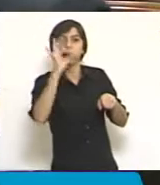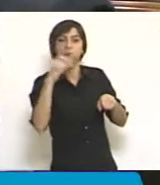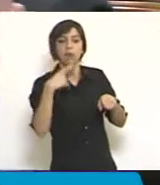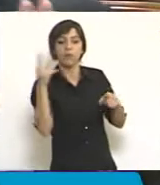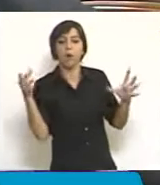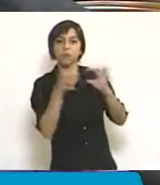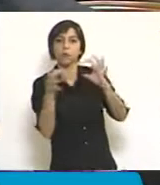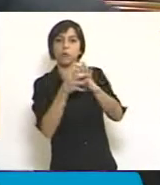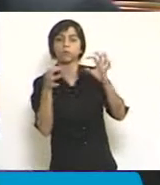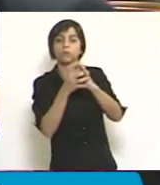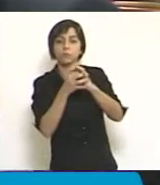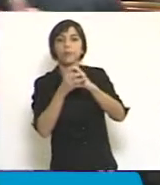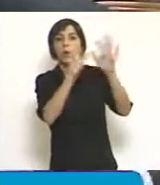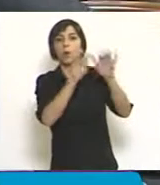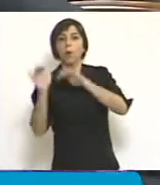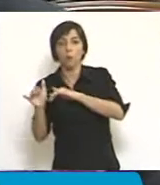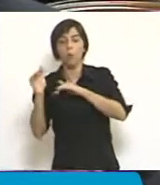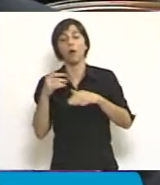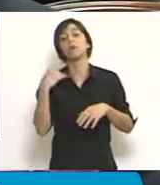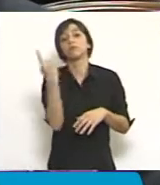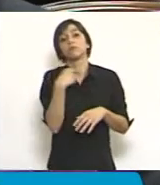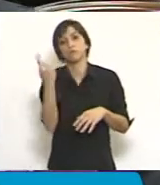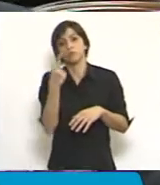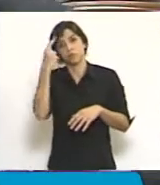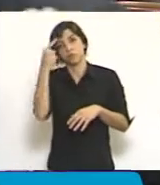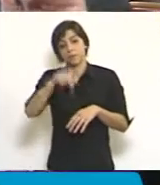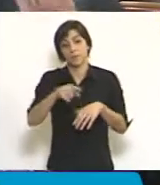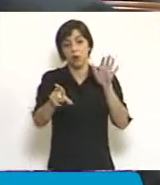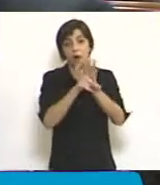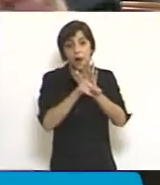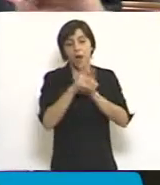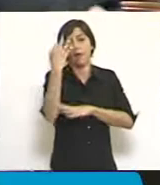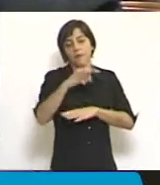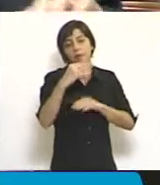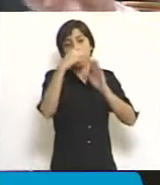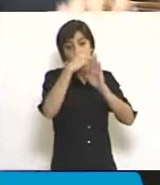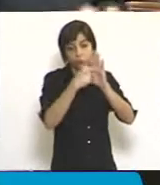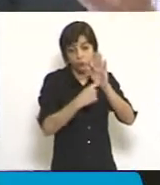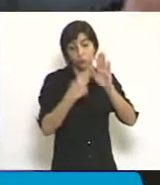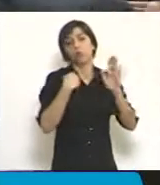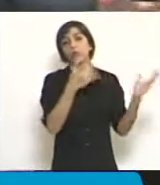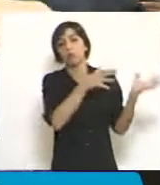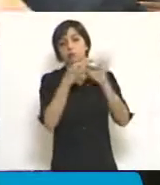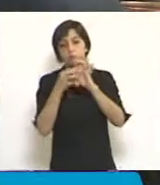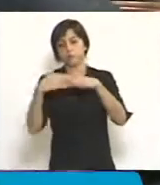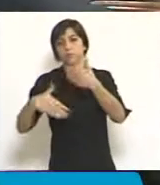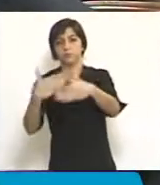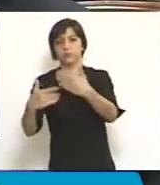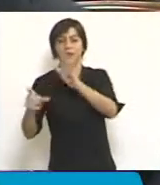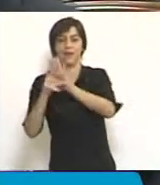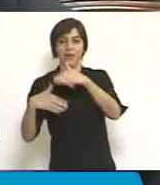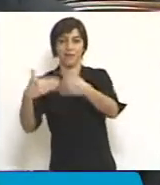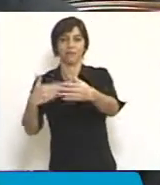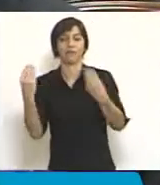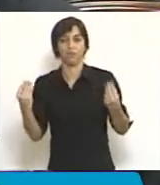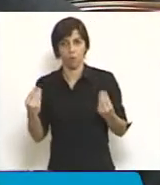trasunta a mi entender los defectos de estas leyes. Había un espíritu que llevaba principios nuevos, hubo un